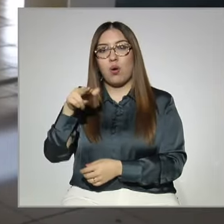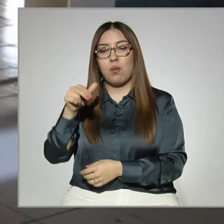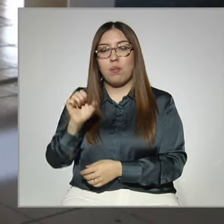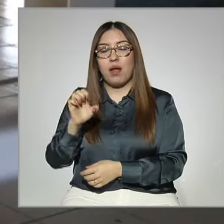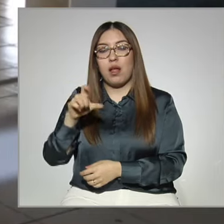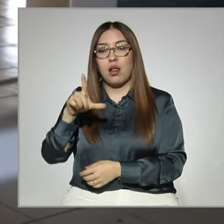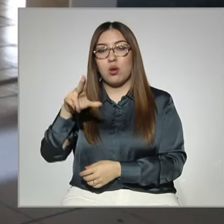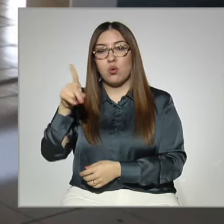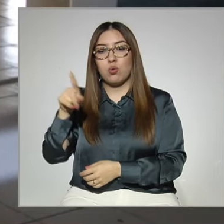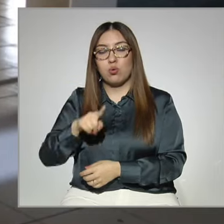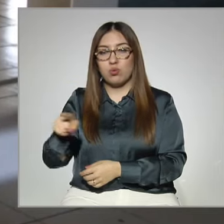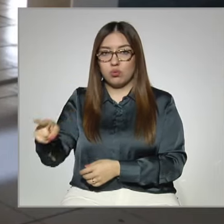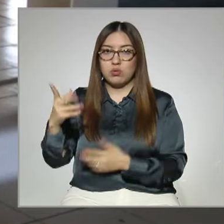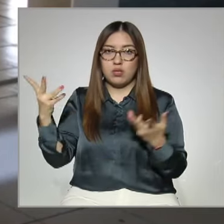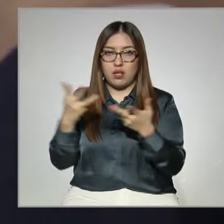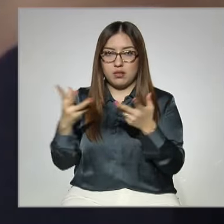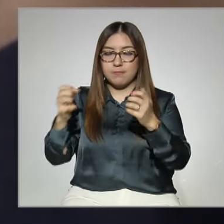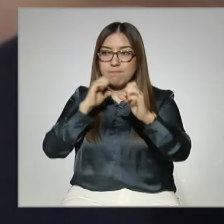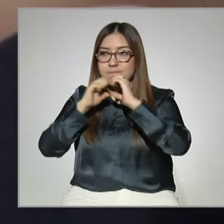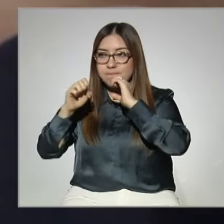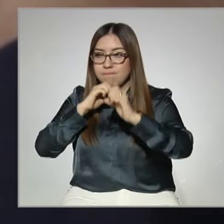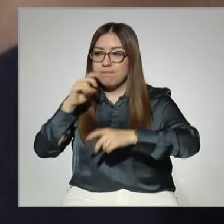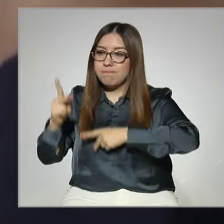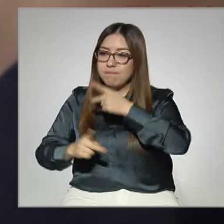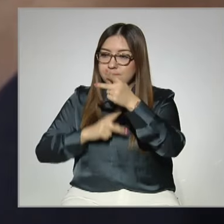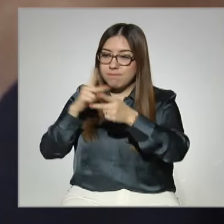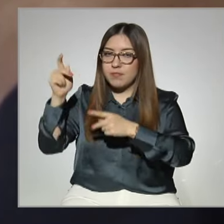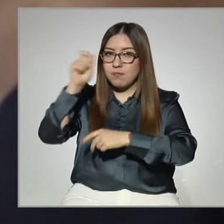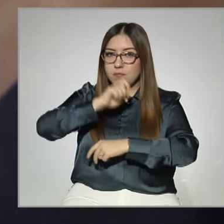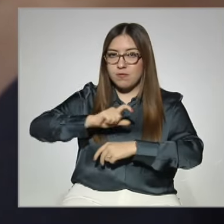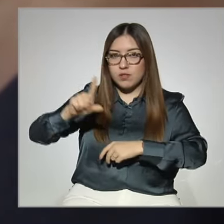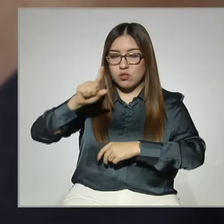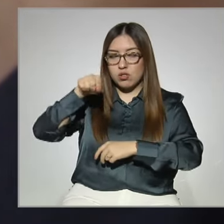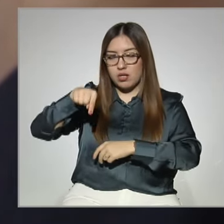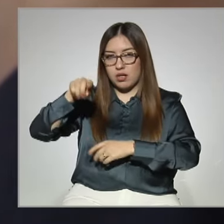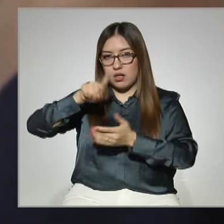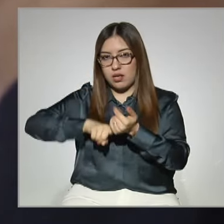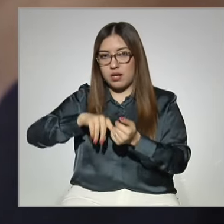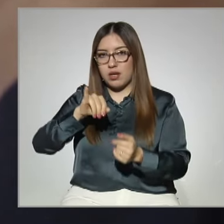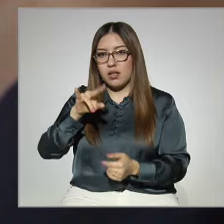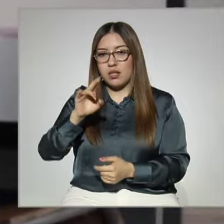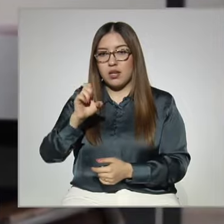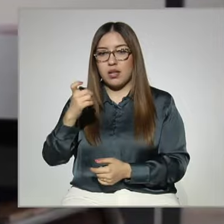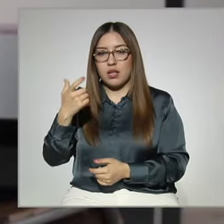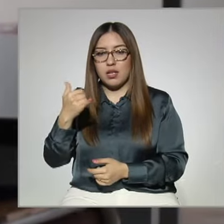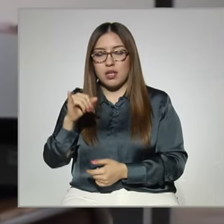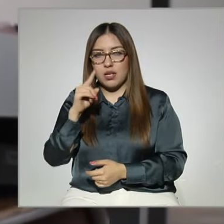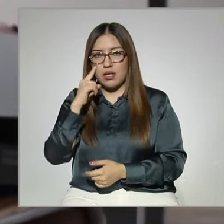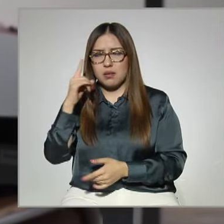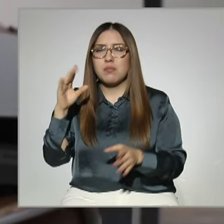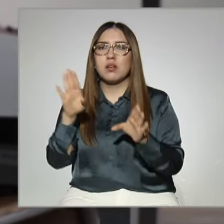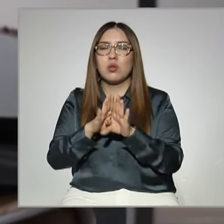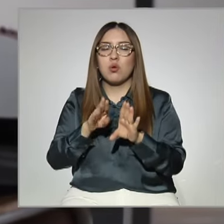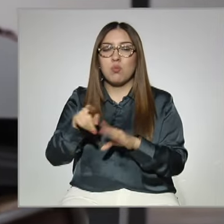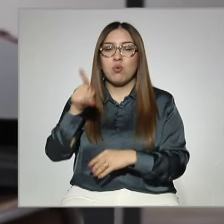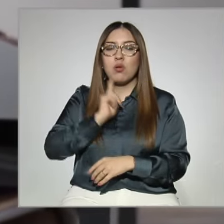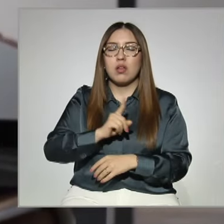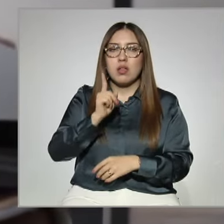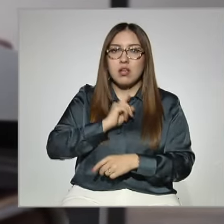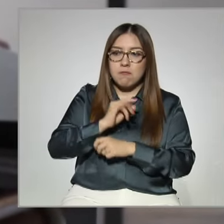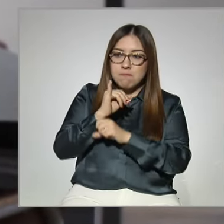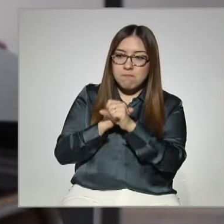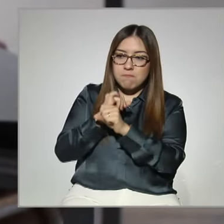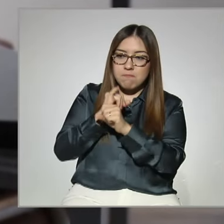Conceptual de Encuestas Tradicionales y Especiales del INEGI, comparte detalles sobre el seguimiento que realizó esta